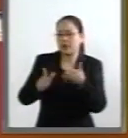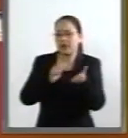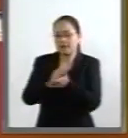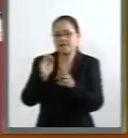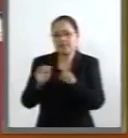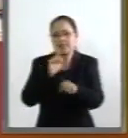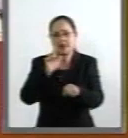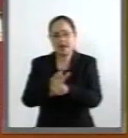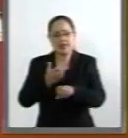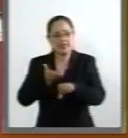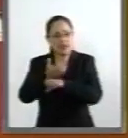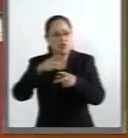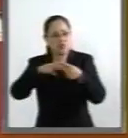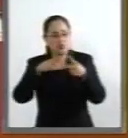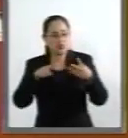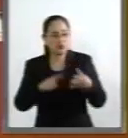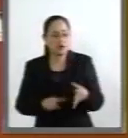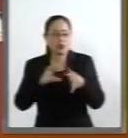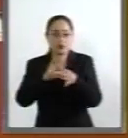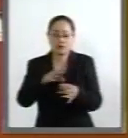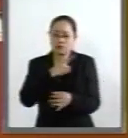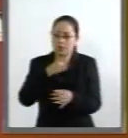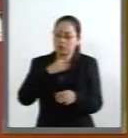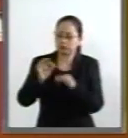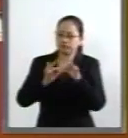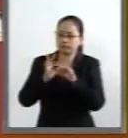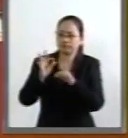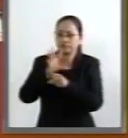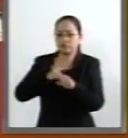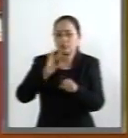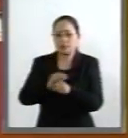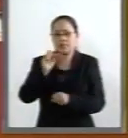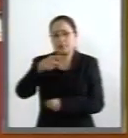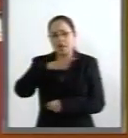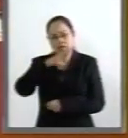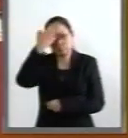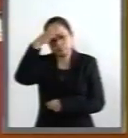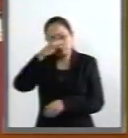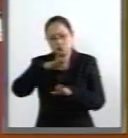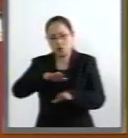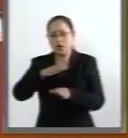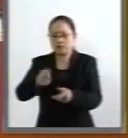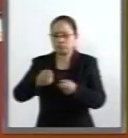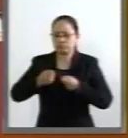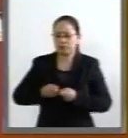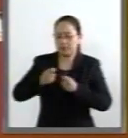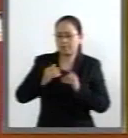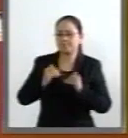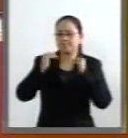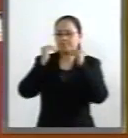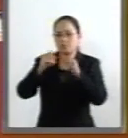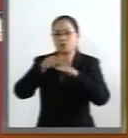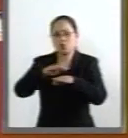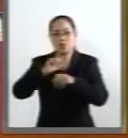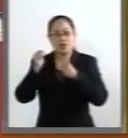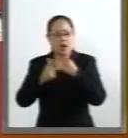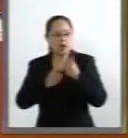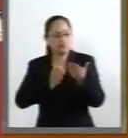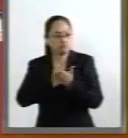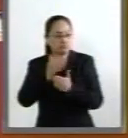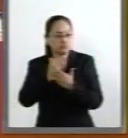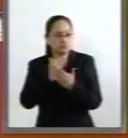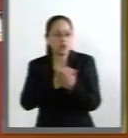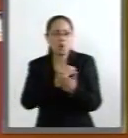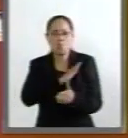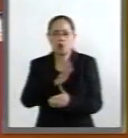entidades paraestatales. Y quinto, tener experiencia en el desempeño de cargos de otro nivel decisorio, cuyo